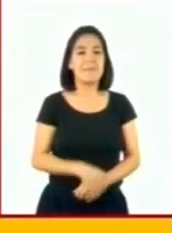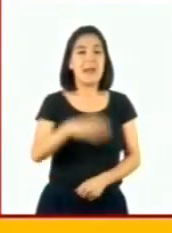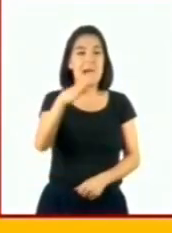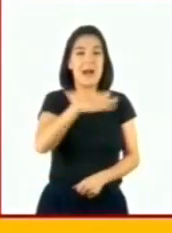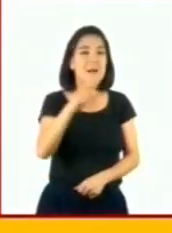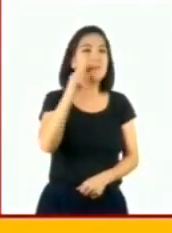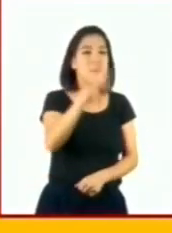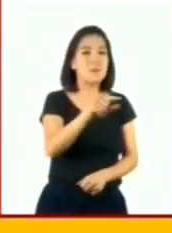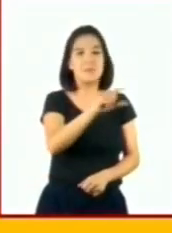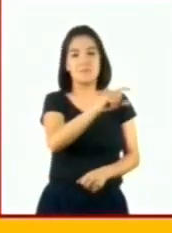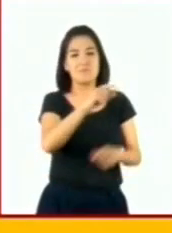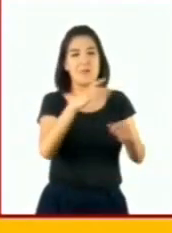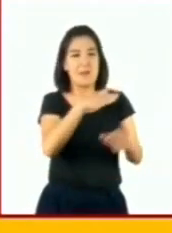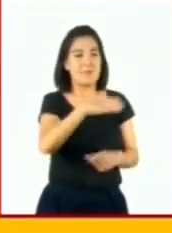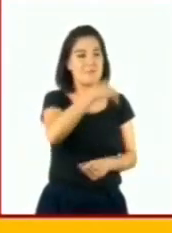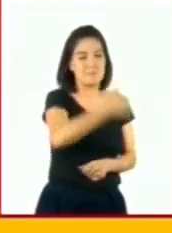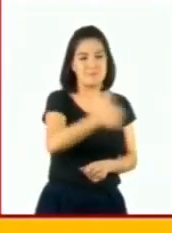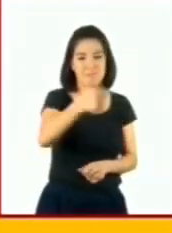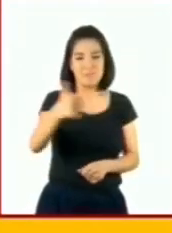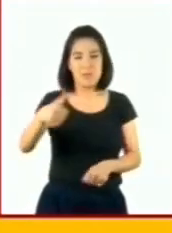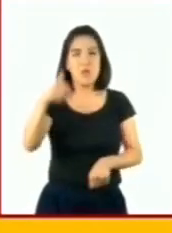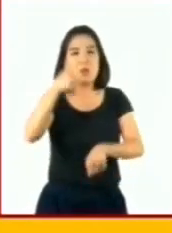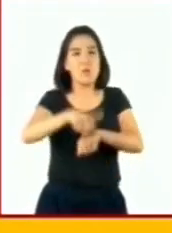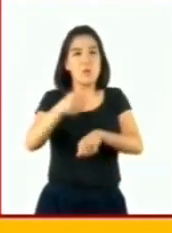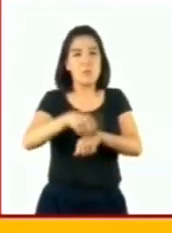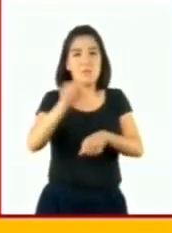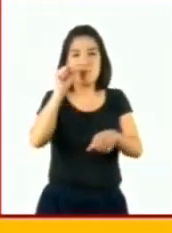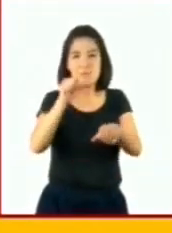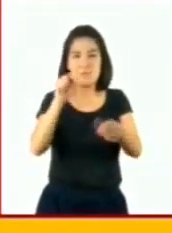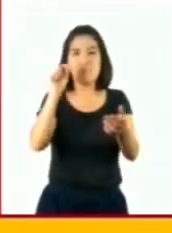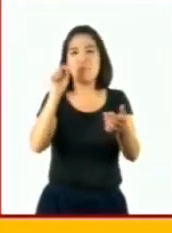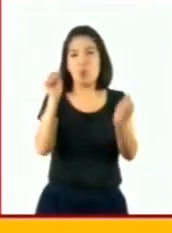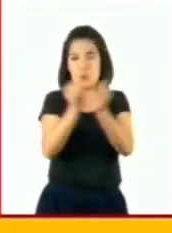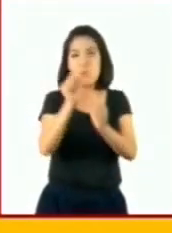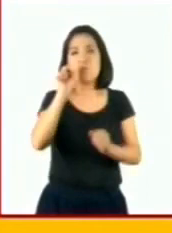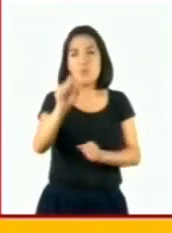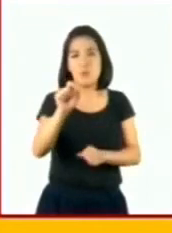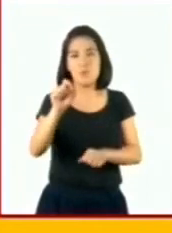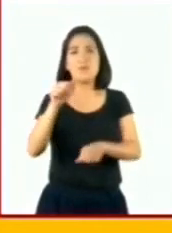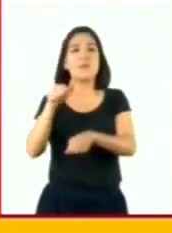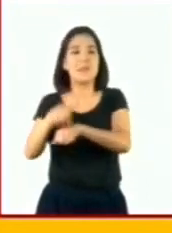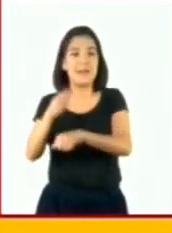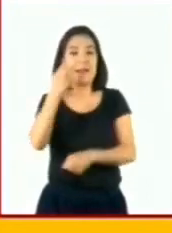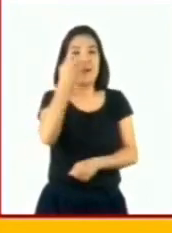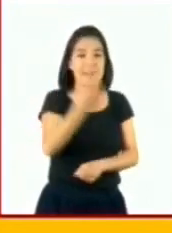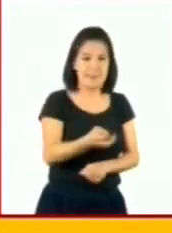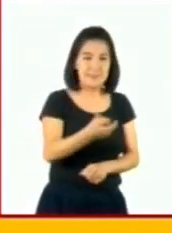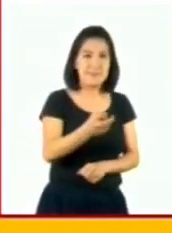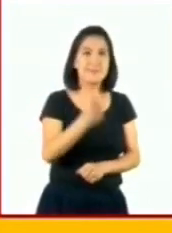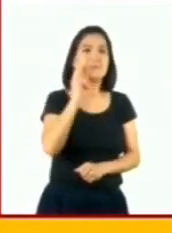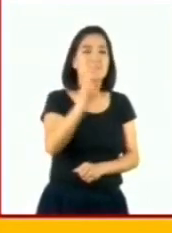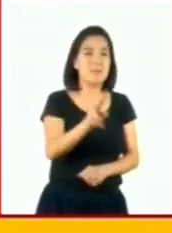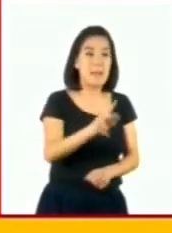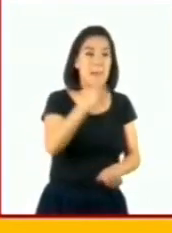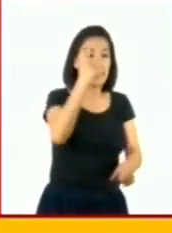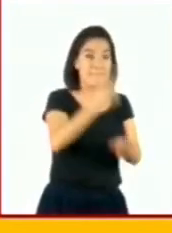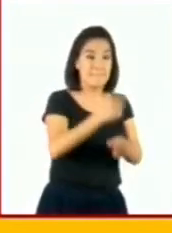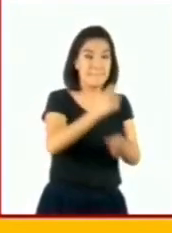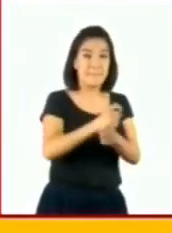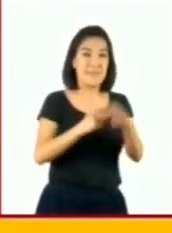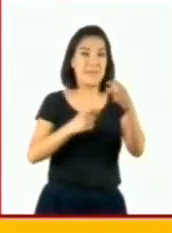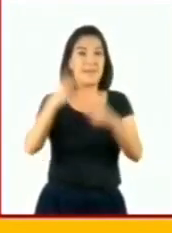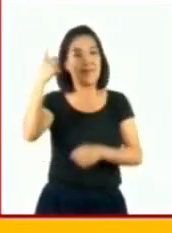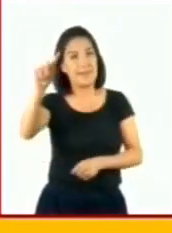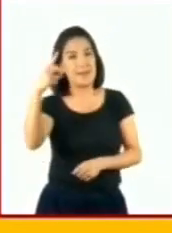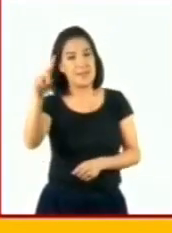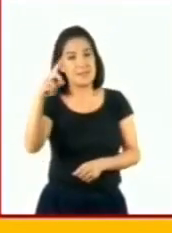muestra el nombre de los números decimales de acuerdo a su posición. En este caso, la primera posición a la derecha